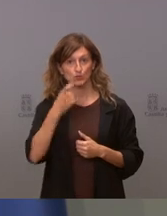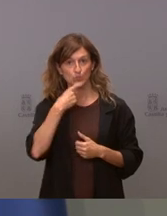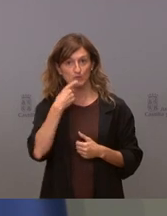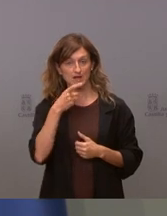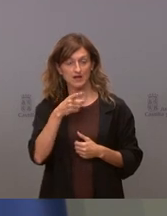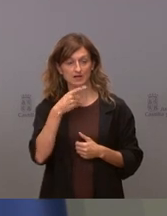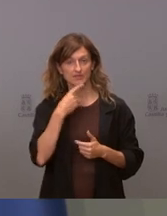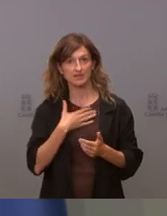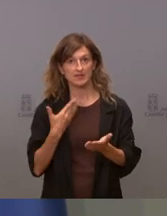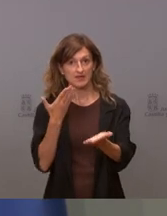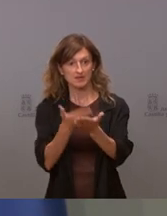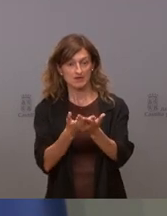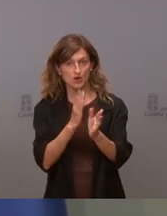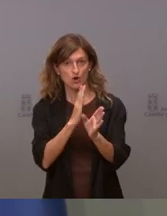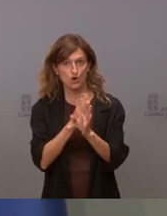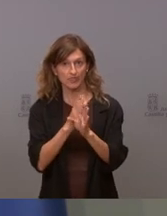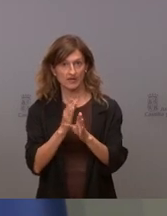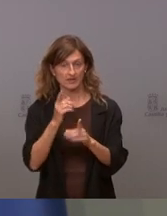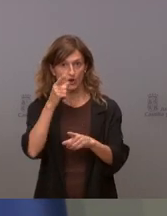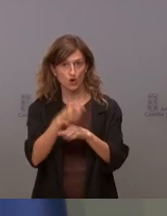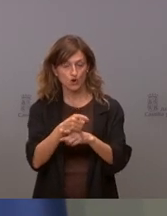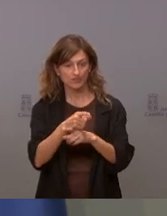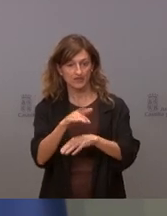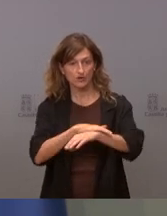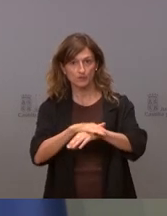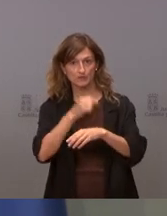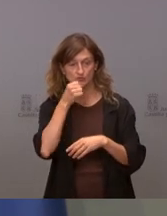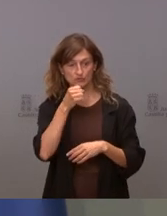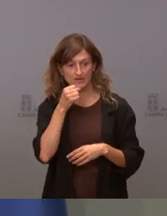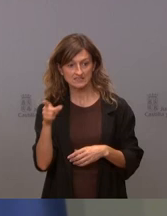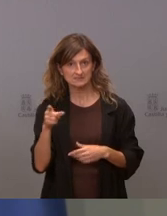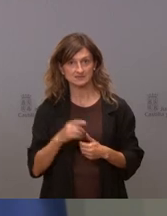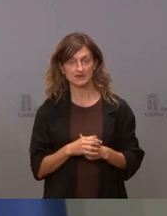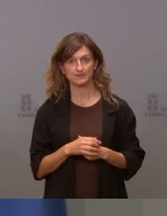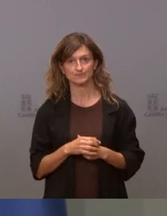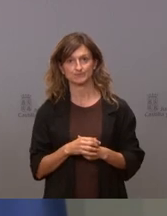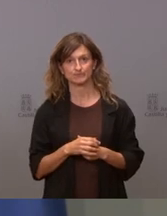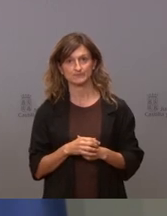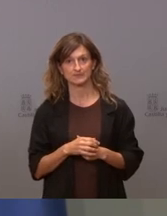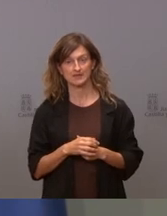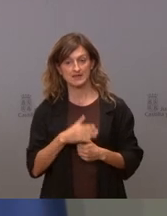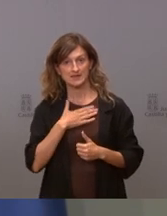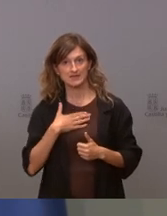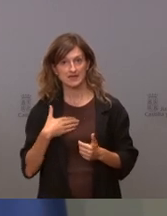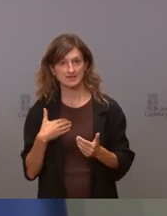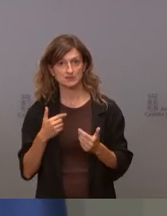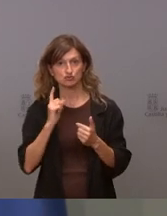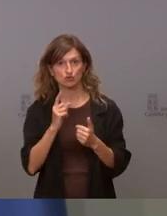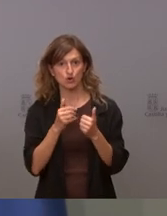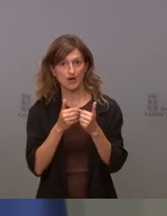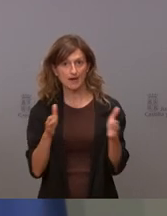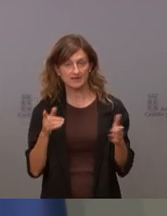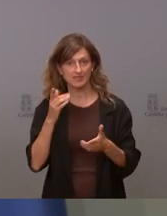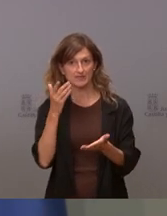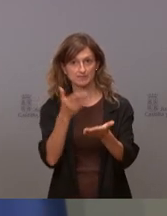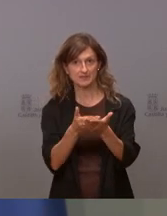que se aprobase esa orden de aquel gobierno socialista el señor estaba pidiendo que solo se abriese esa demanda pero es que ese